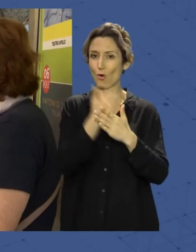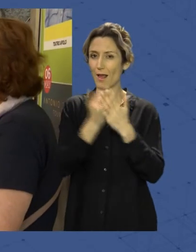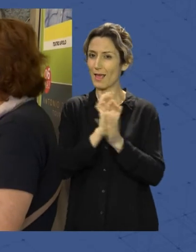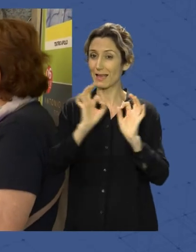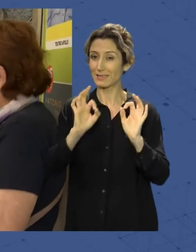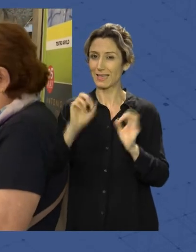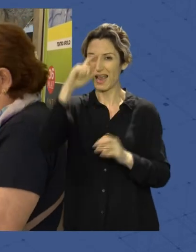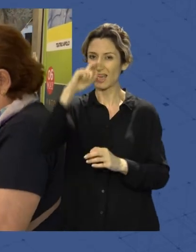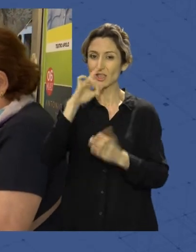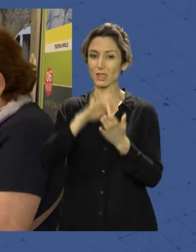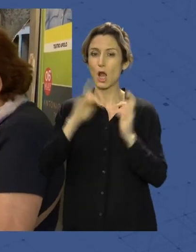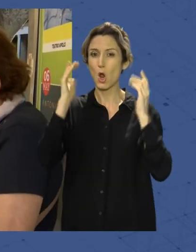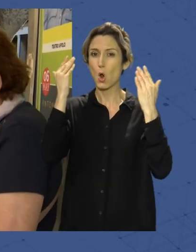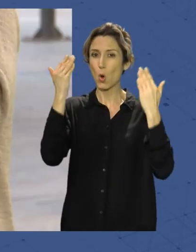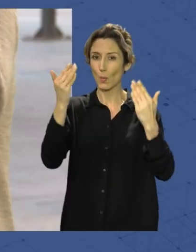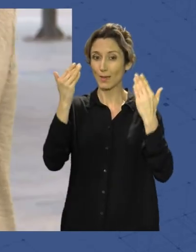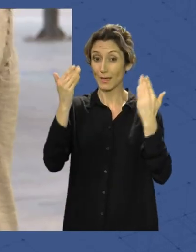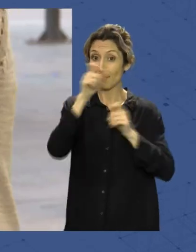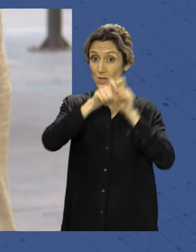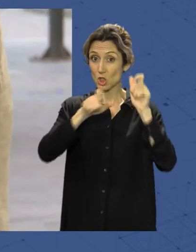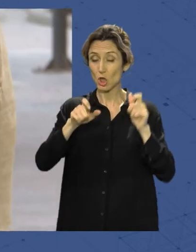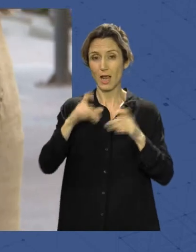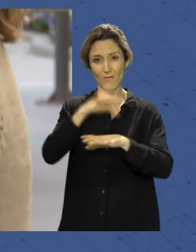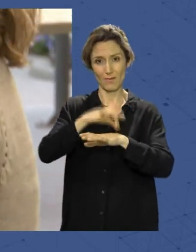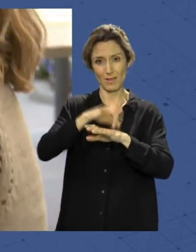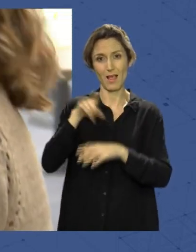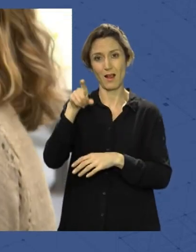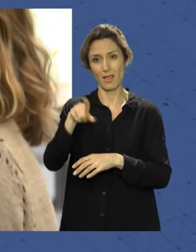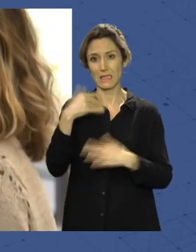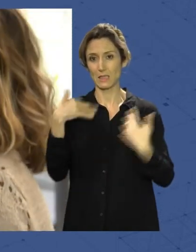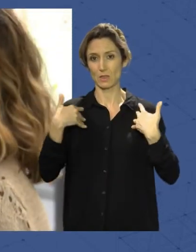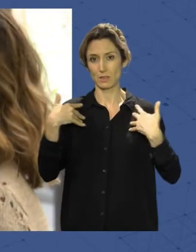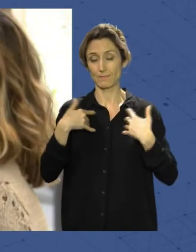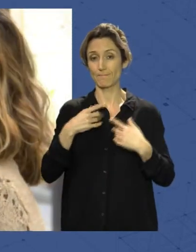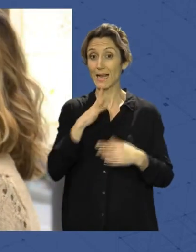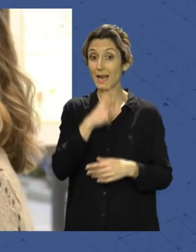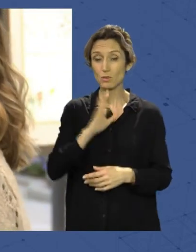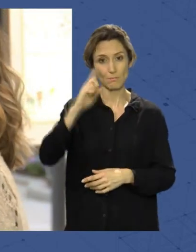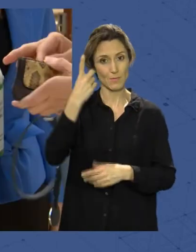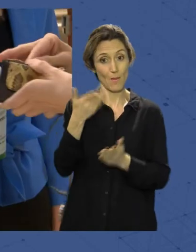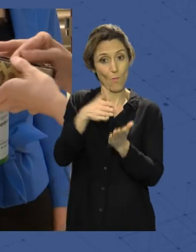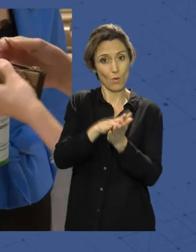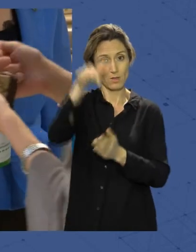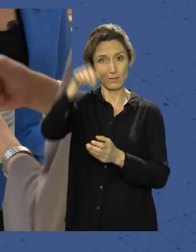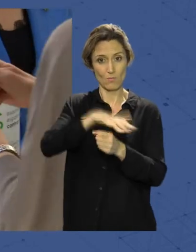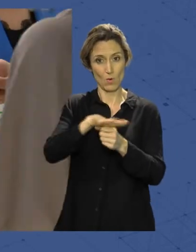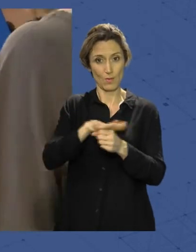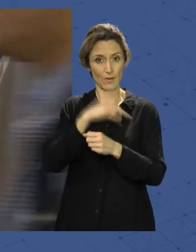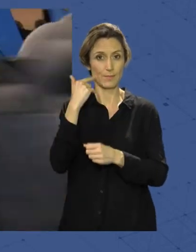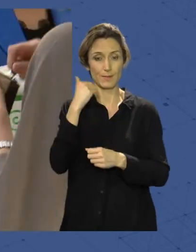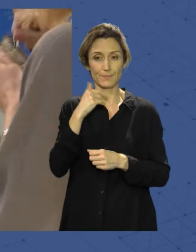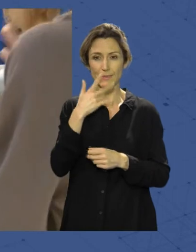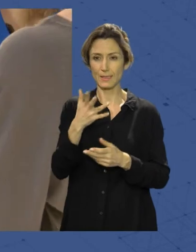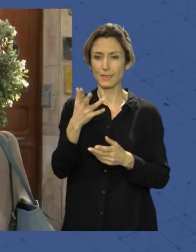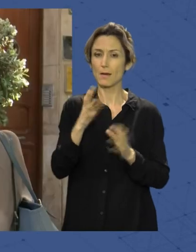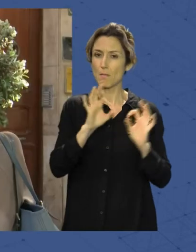año en el homenaje a los que luchan contra esta terrible enfermedad. Primera causa de muerte en la provincia. Se han habilitado